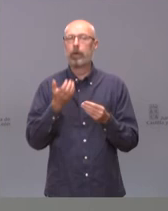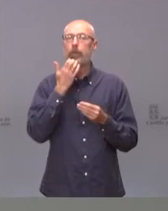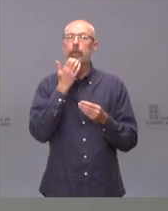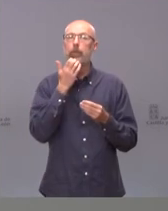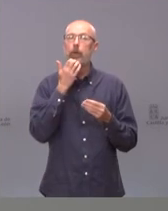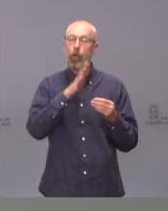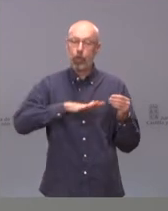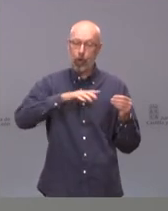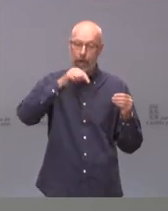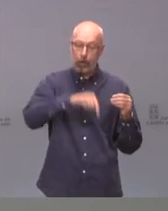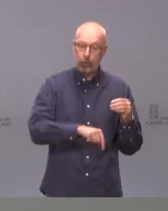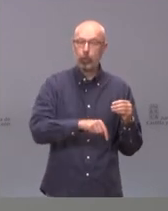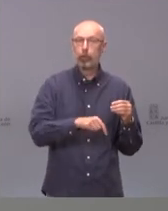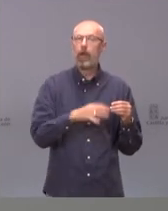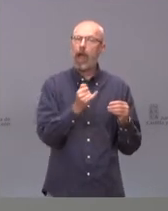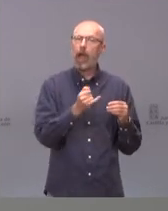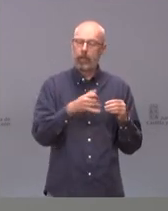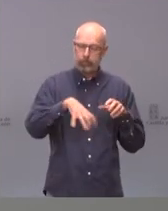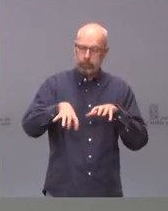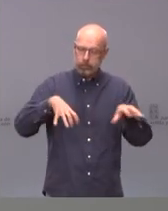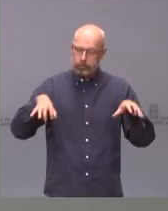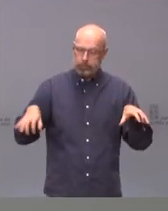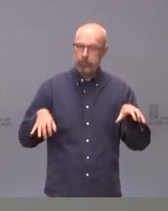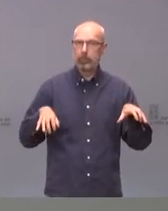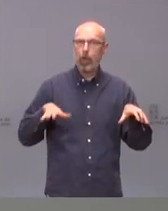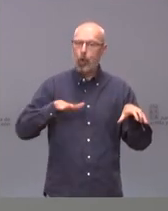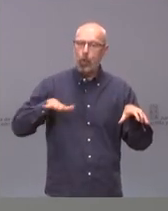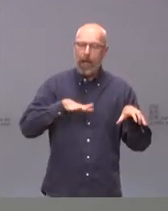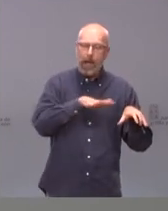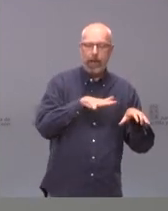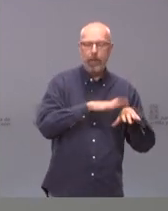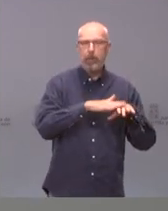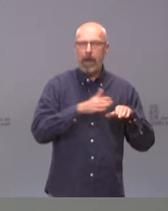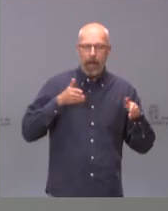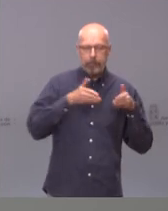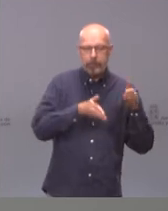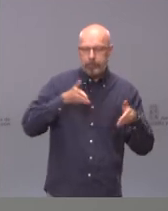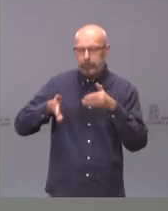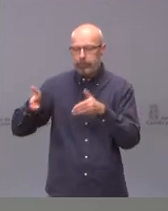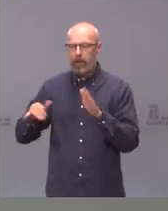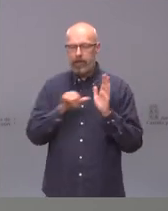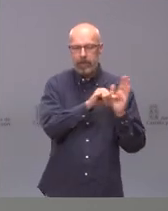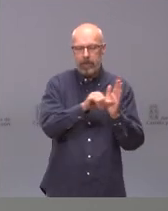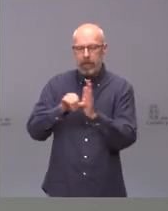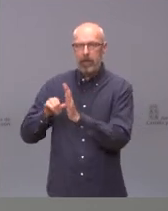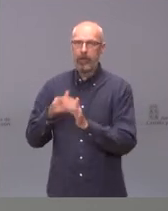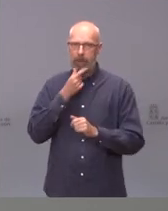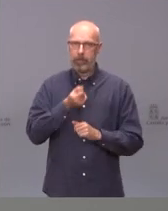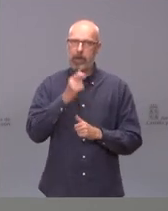iban a poner diferentes sitios satélites para la vacunación y para recuperar todo este ritmo.